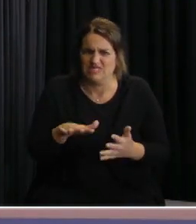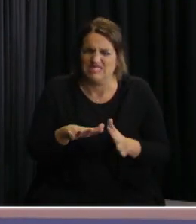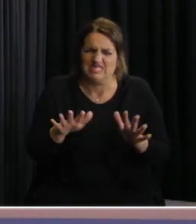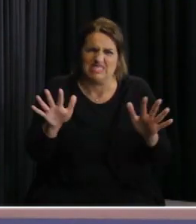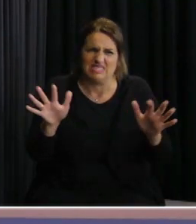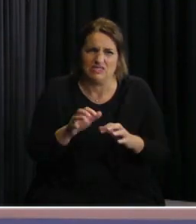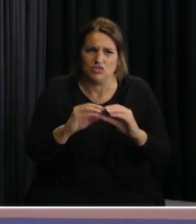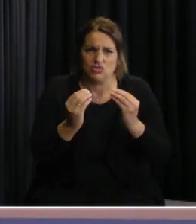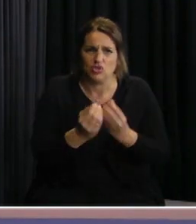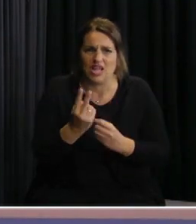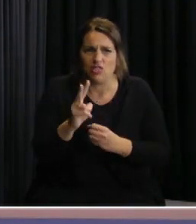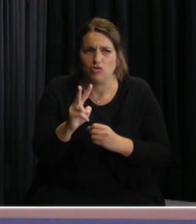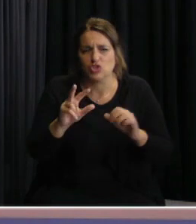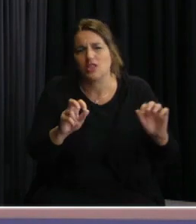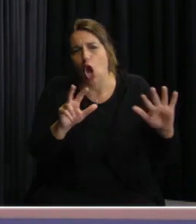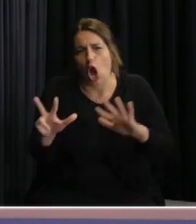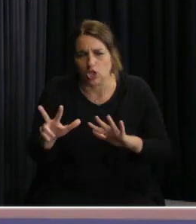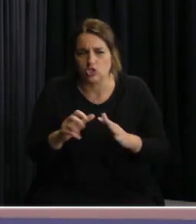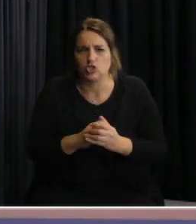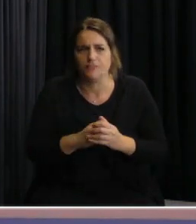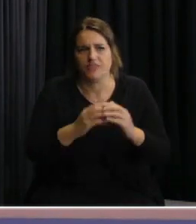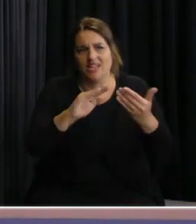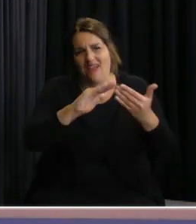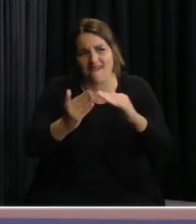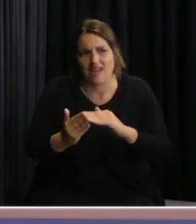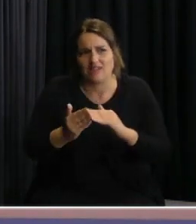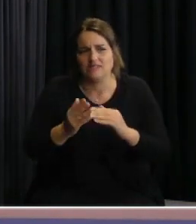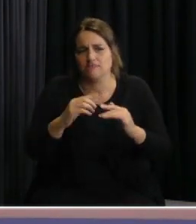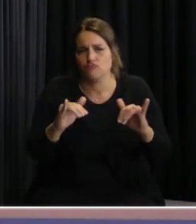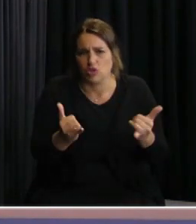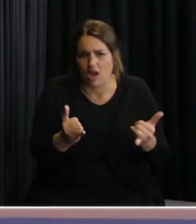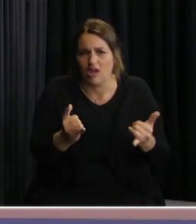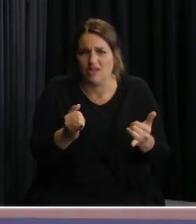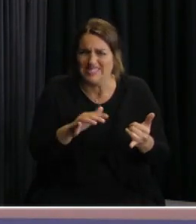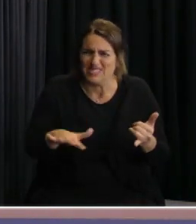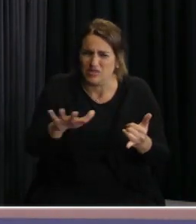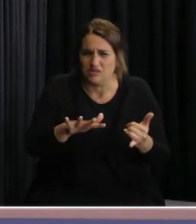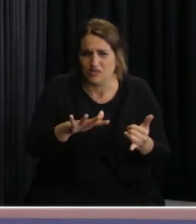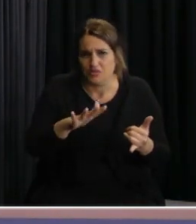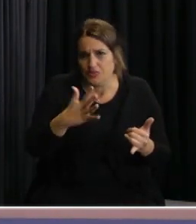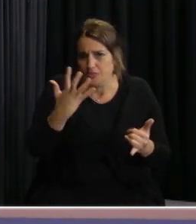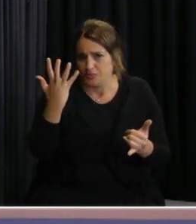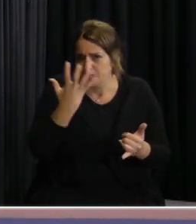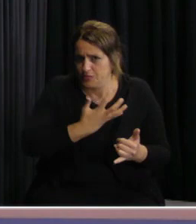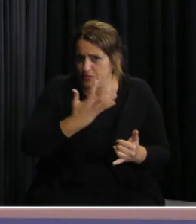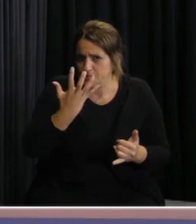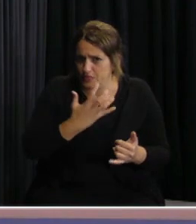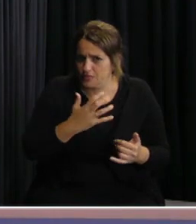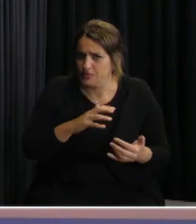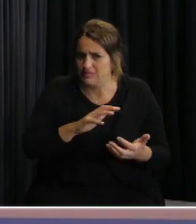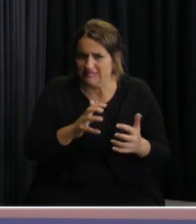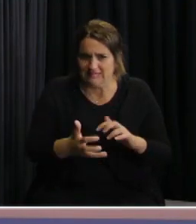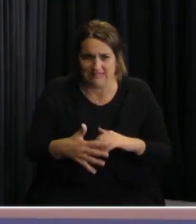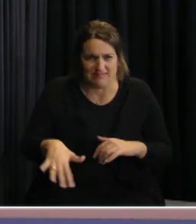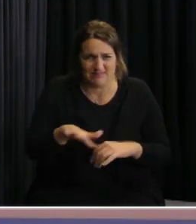Hay 208 residenciales hasta el momento testeados de situación crítica. Y hay